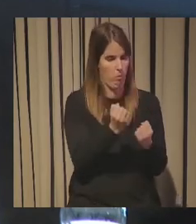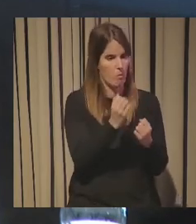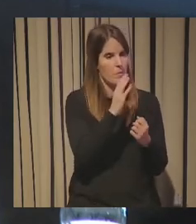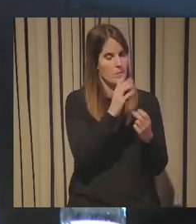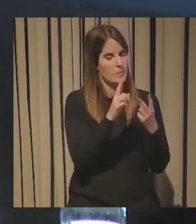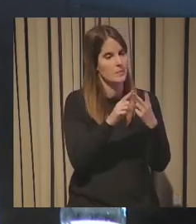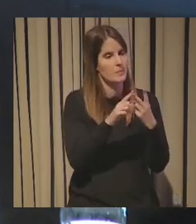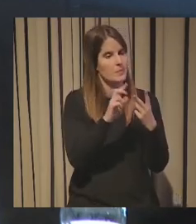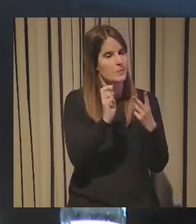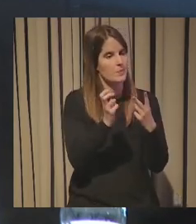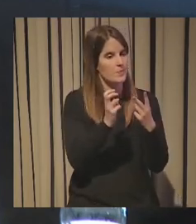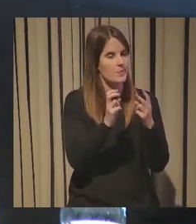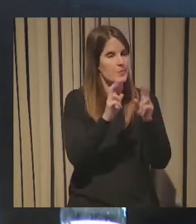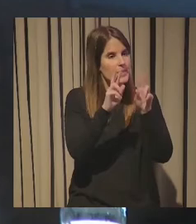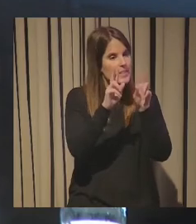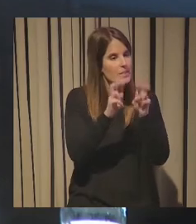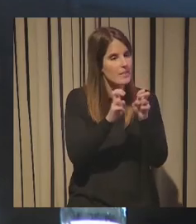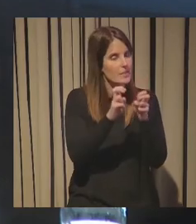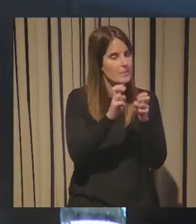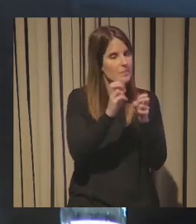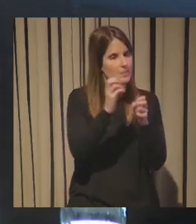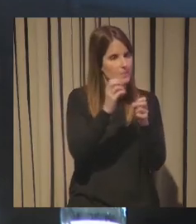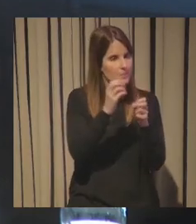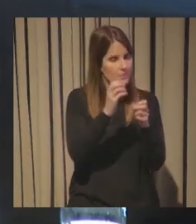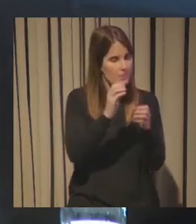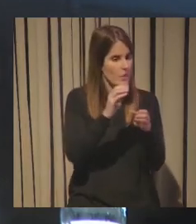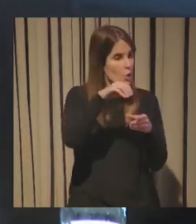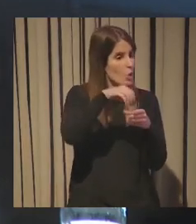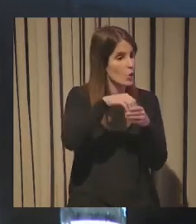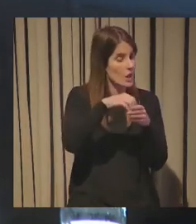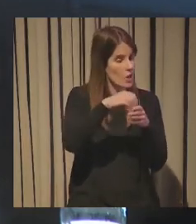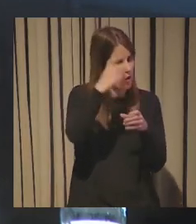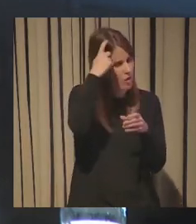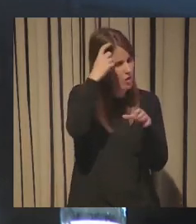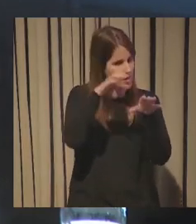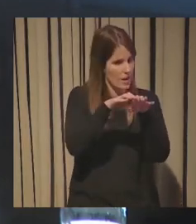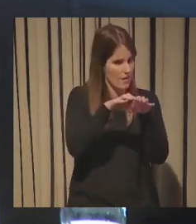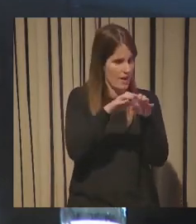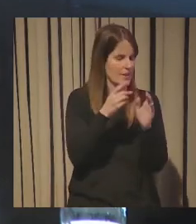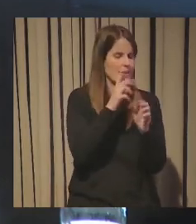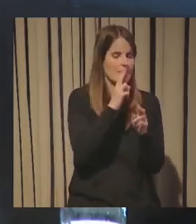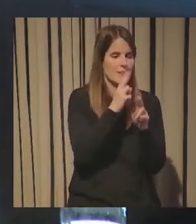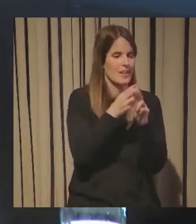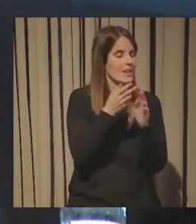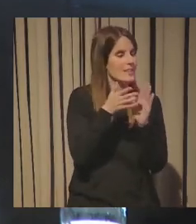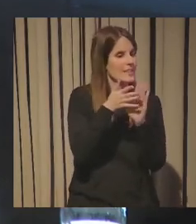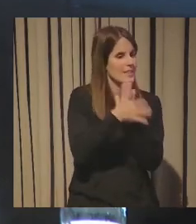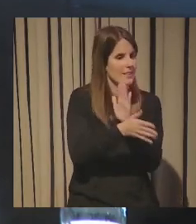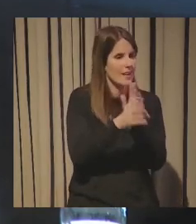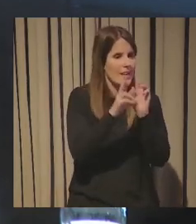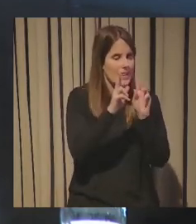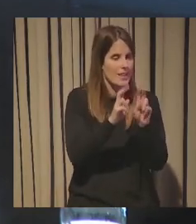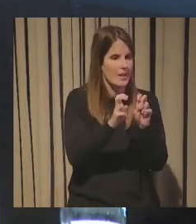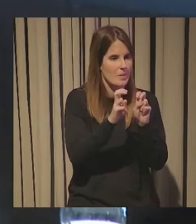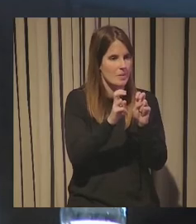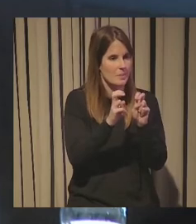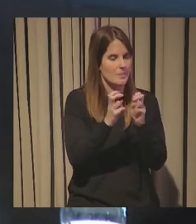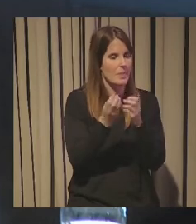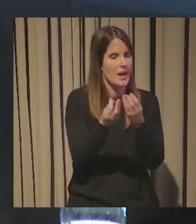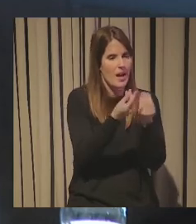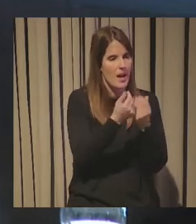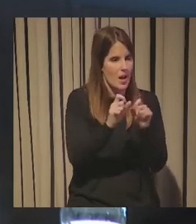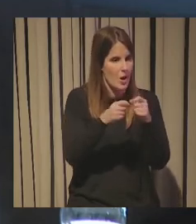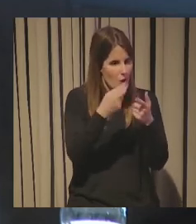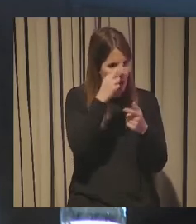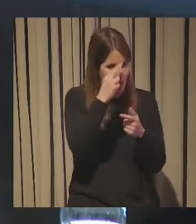content también está subiendo mucho todos los contenidos relacionados con la ecología con la sostenibilidad